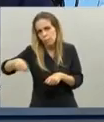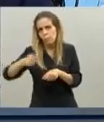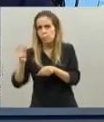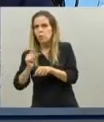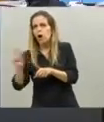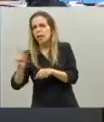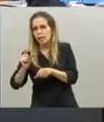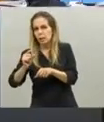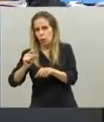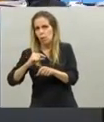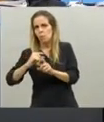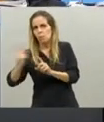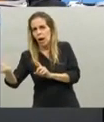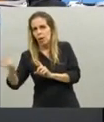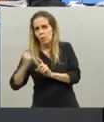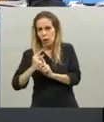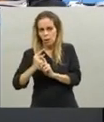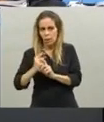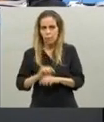permitidas